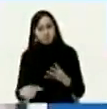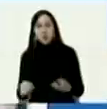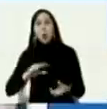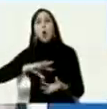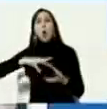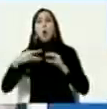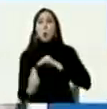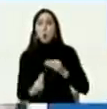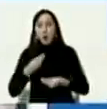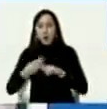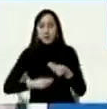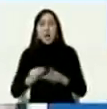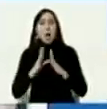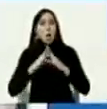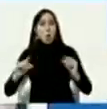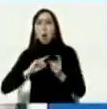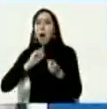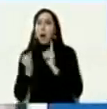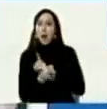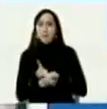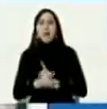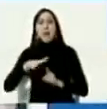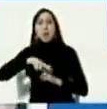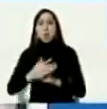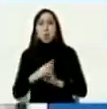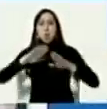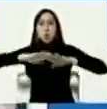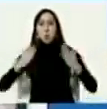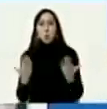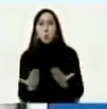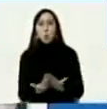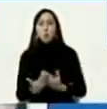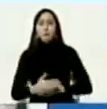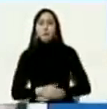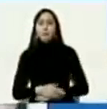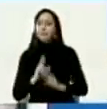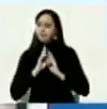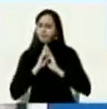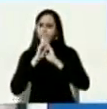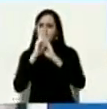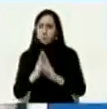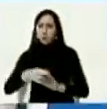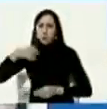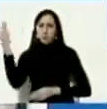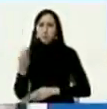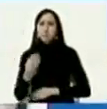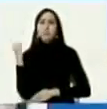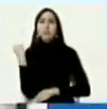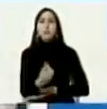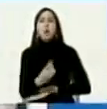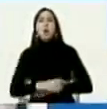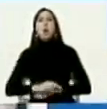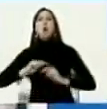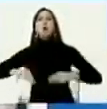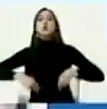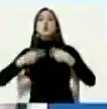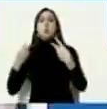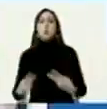las circunstancias cambiantes del mundo. Exige respuestas innovadoras,